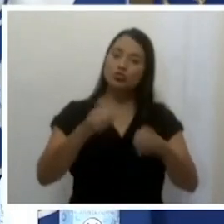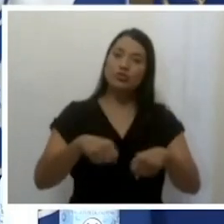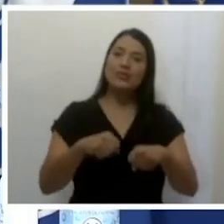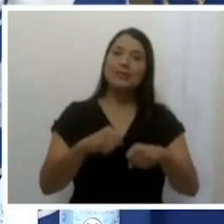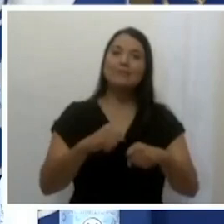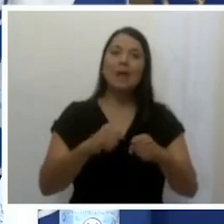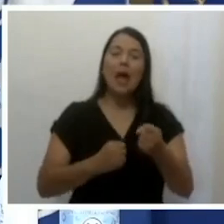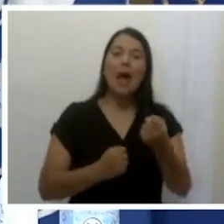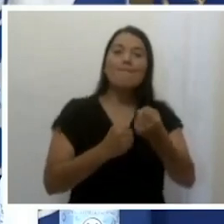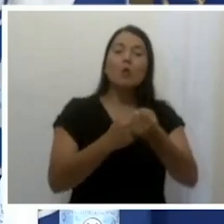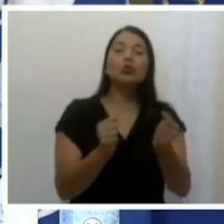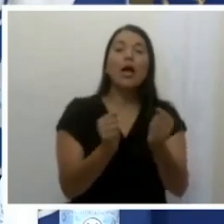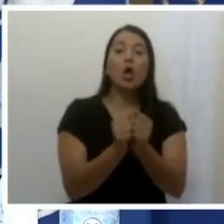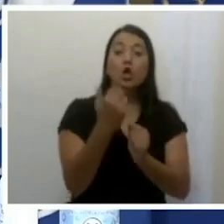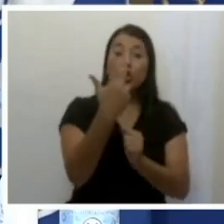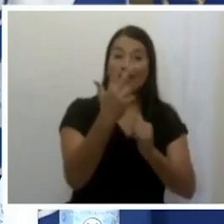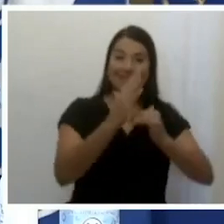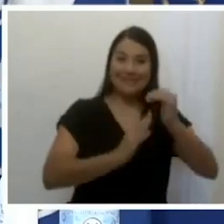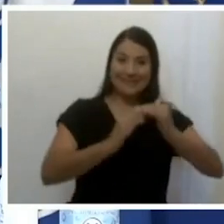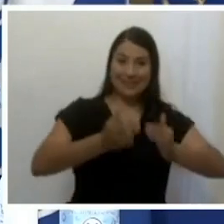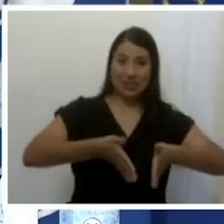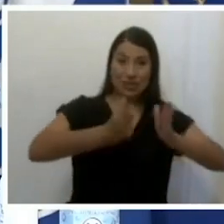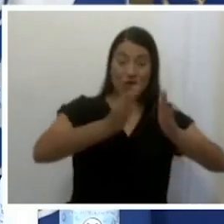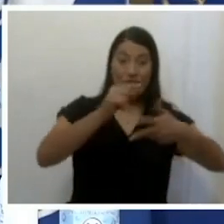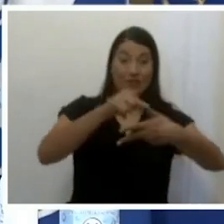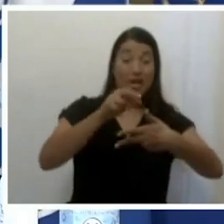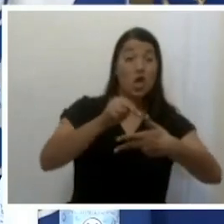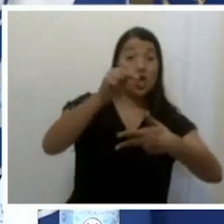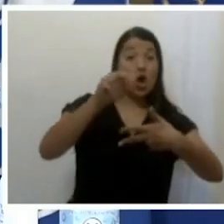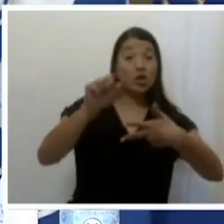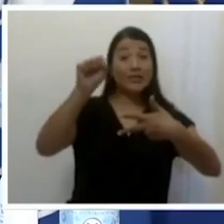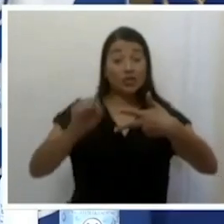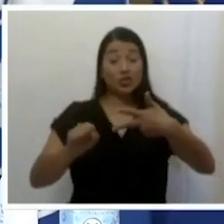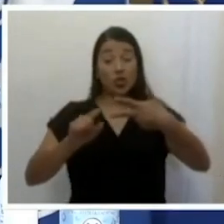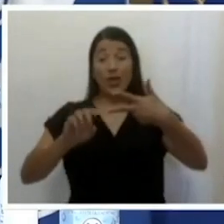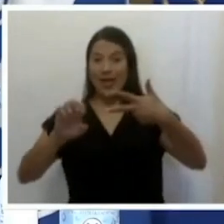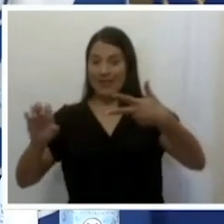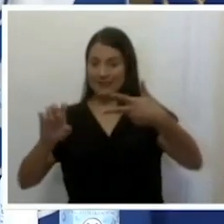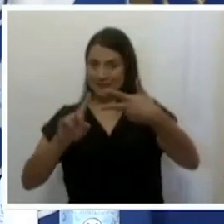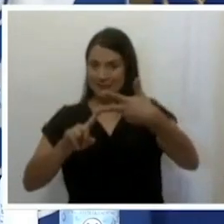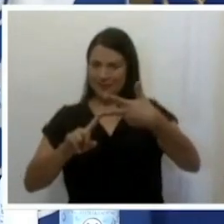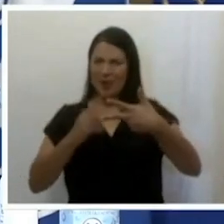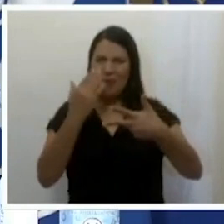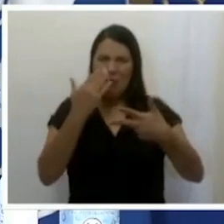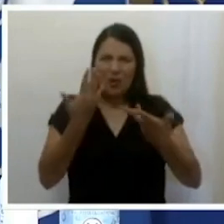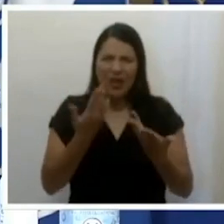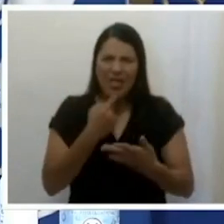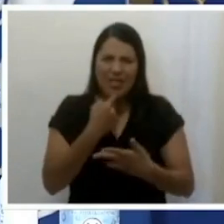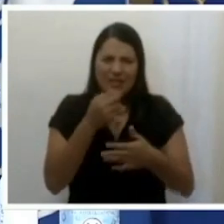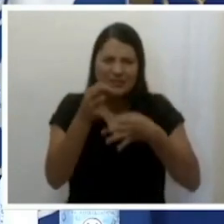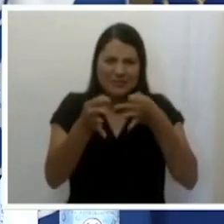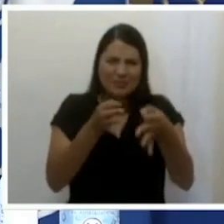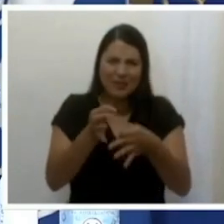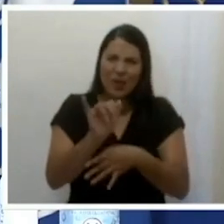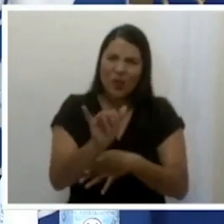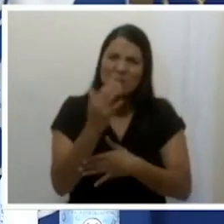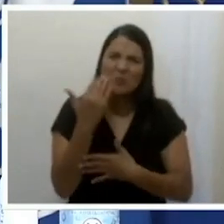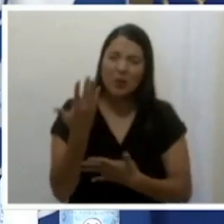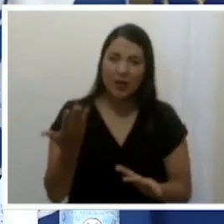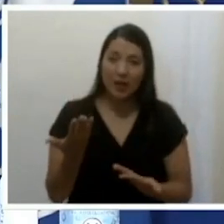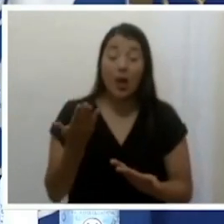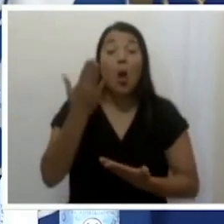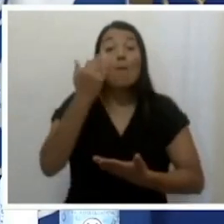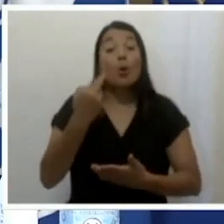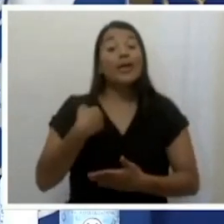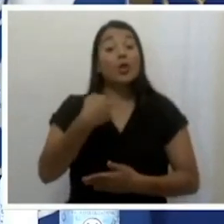Digo todo esto porque nuestro comportamiento es lo que puede ayudar o